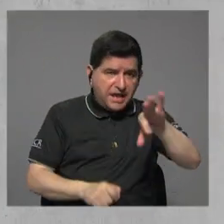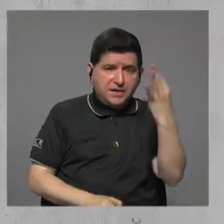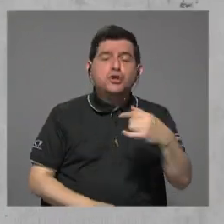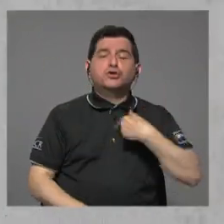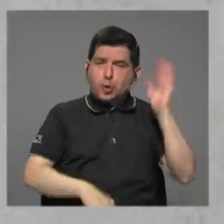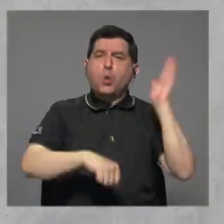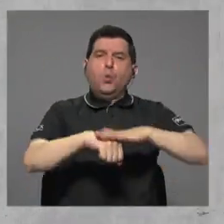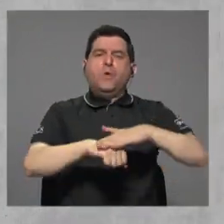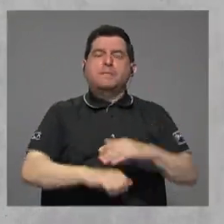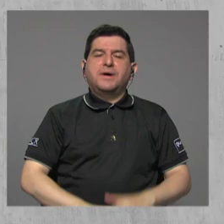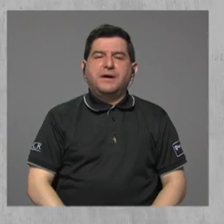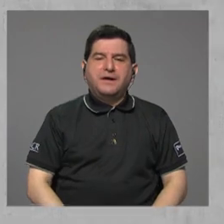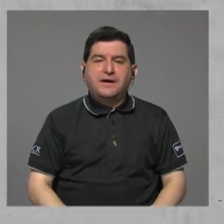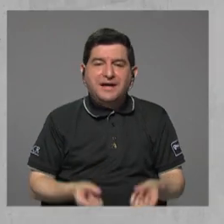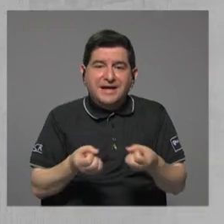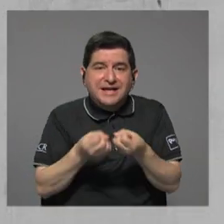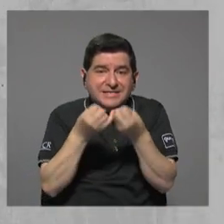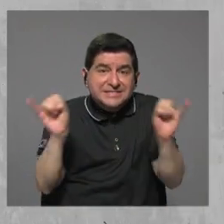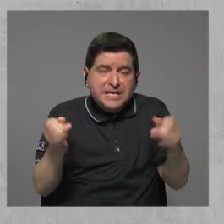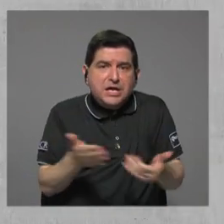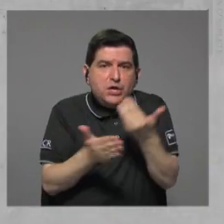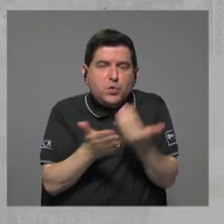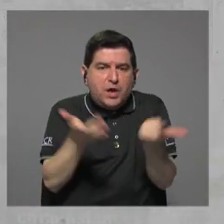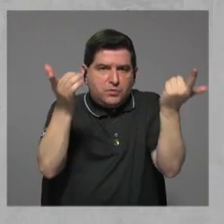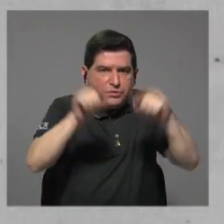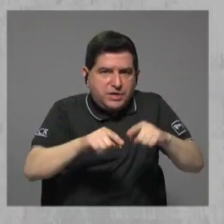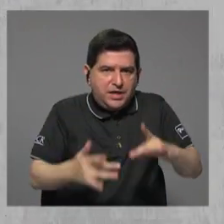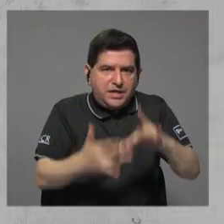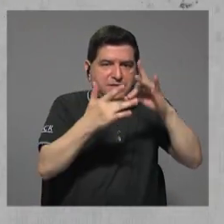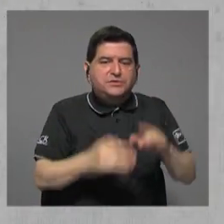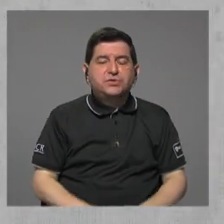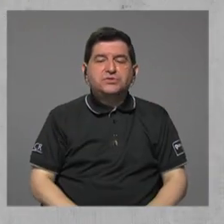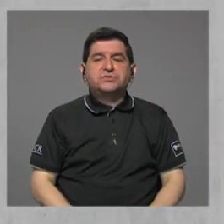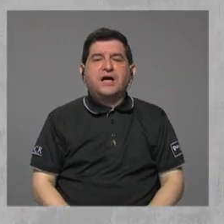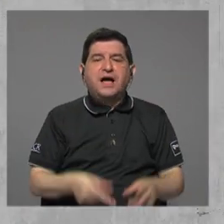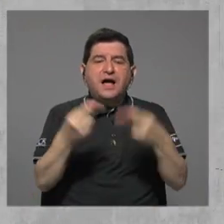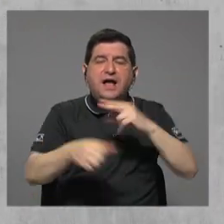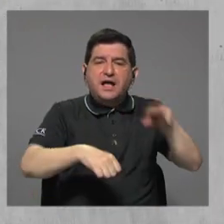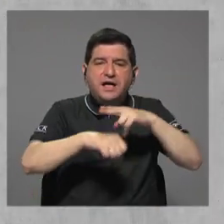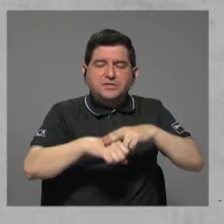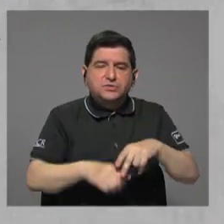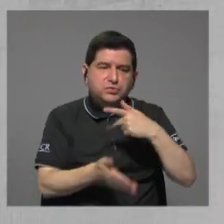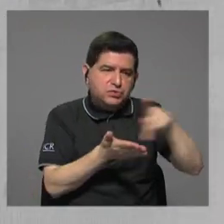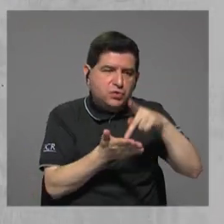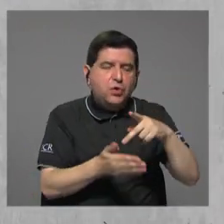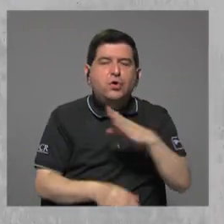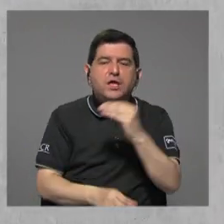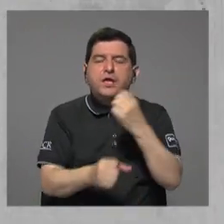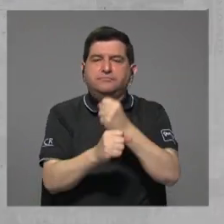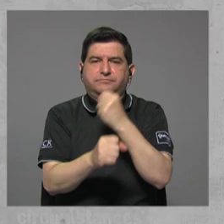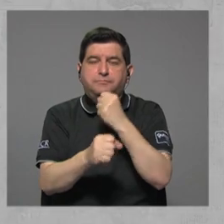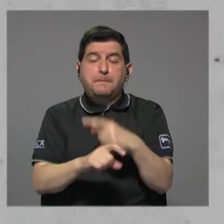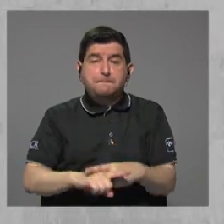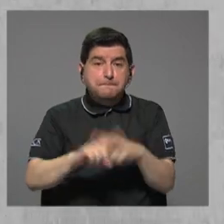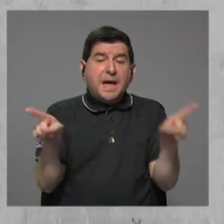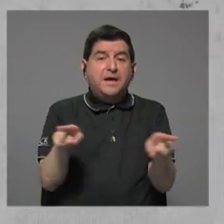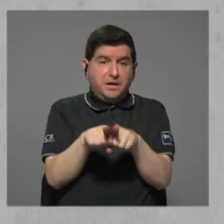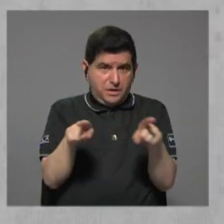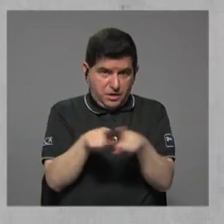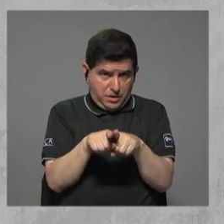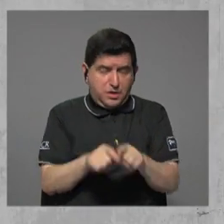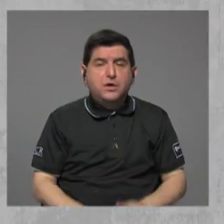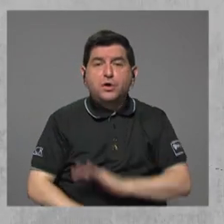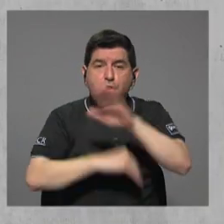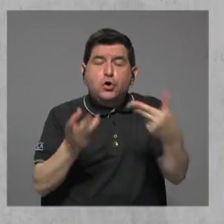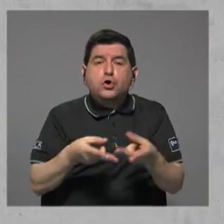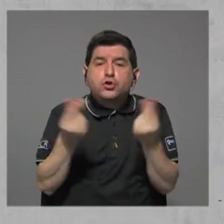culpa. Sin nuevas excepciones, la regla fiscal aplicará para el gasto ordinario en salarios y operaciones, pero también sobre